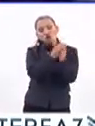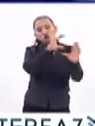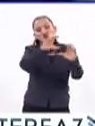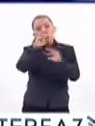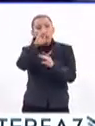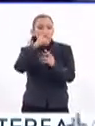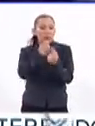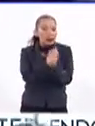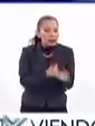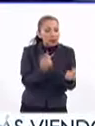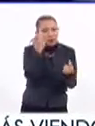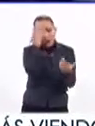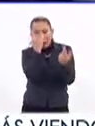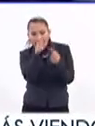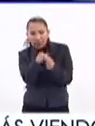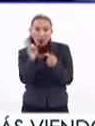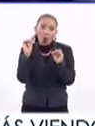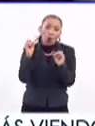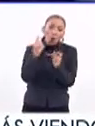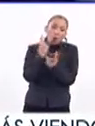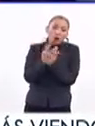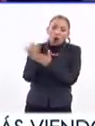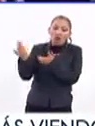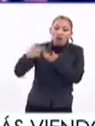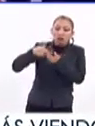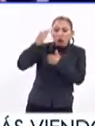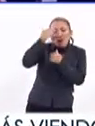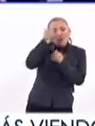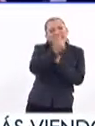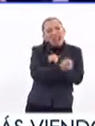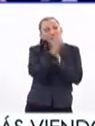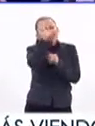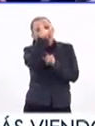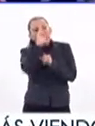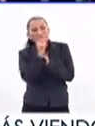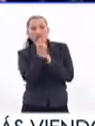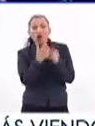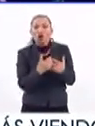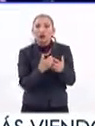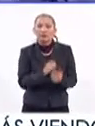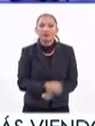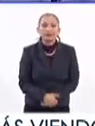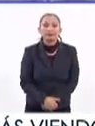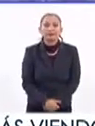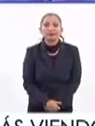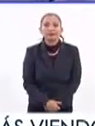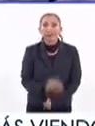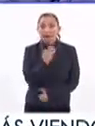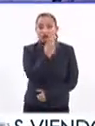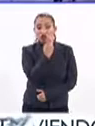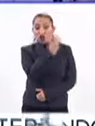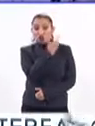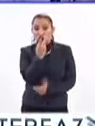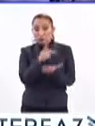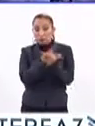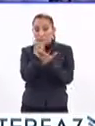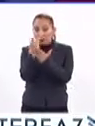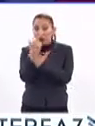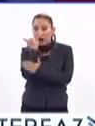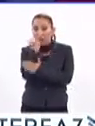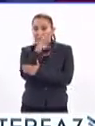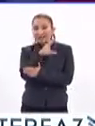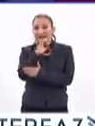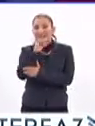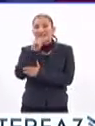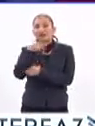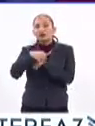de robótica para niños o simplemente integrando a personas a que conozcan más de la ciencia y de la tecnología. Con estos dos premios, los alumnos